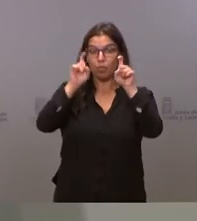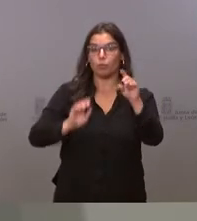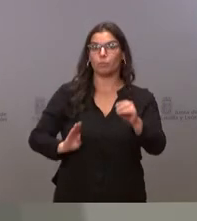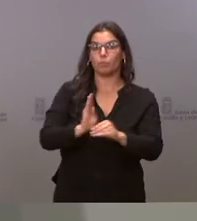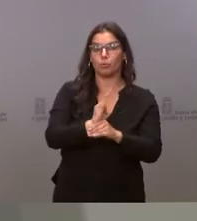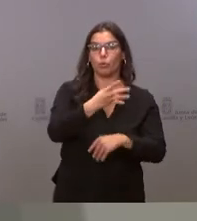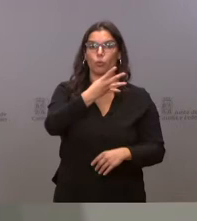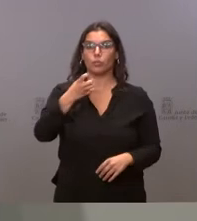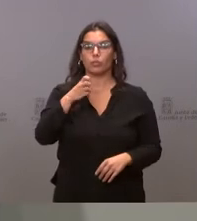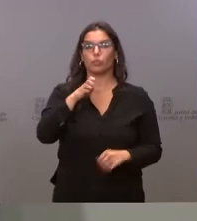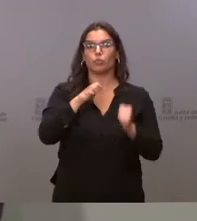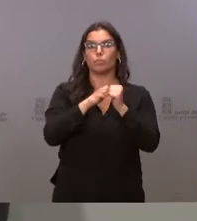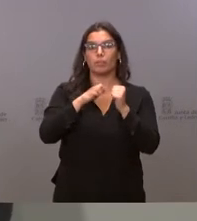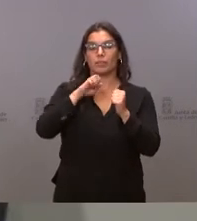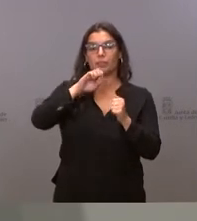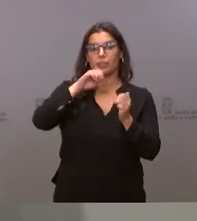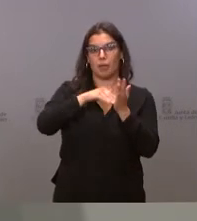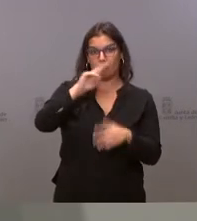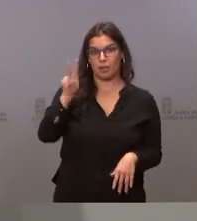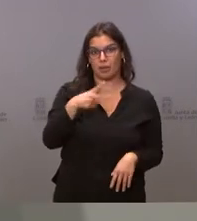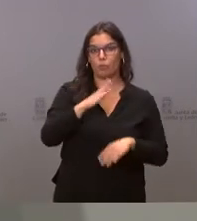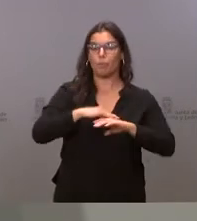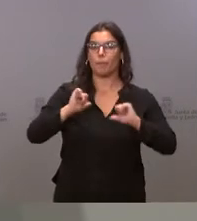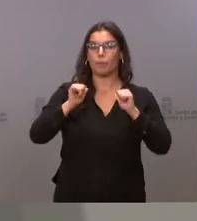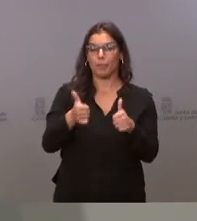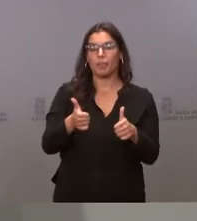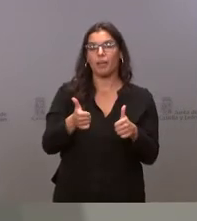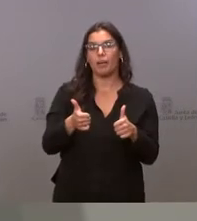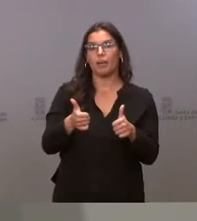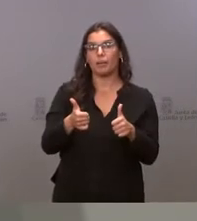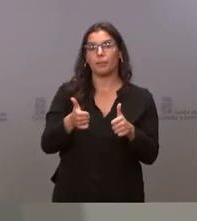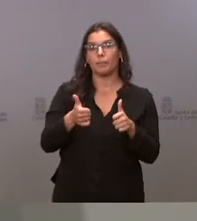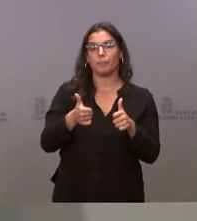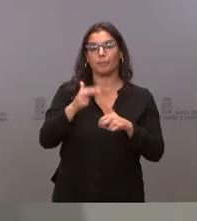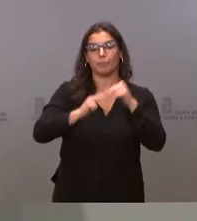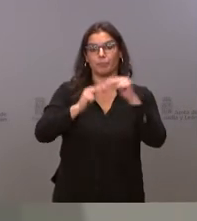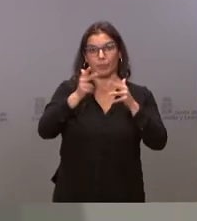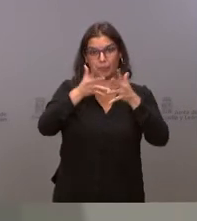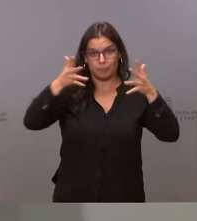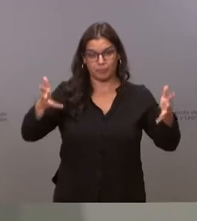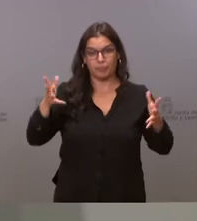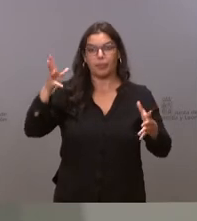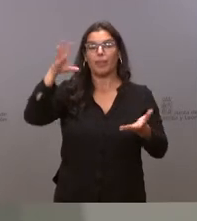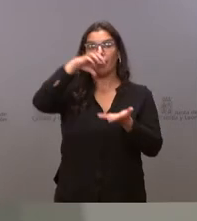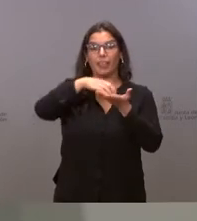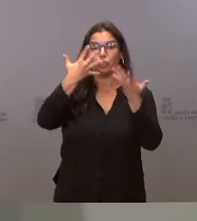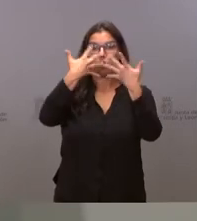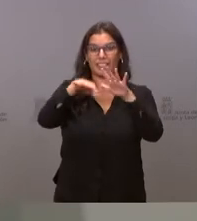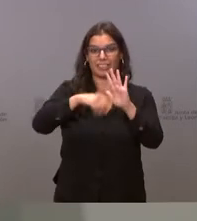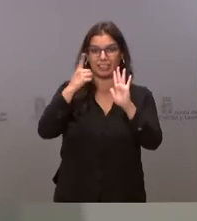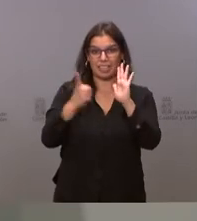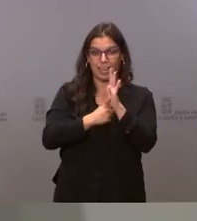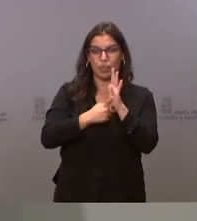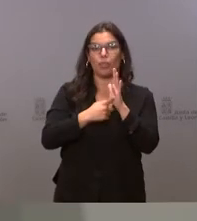420.000 euros para iniciar la ampliación del Centro Integrado de Formación Profesional La